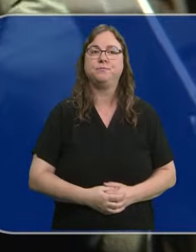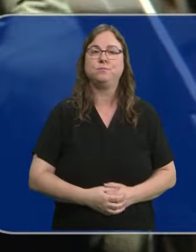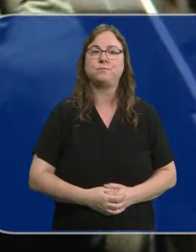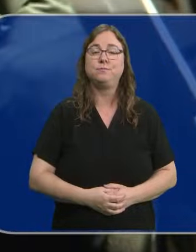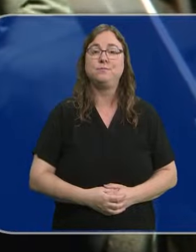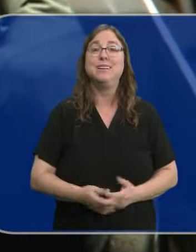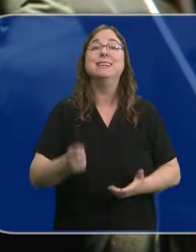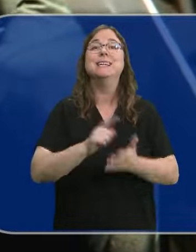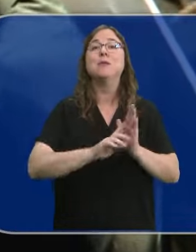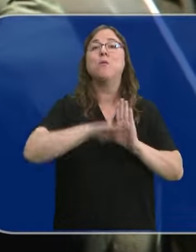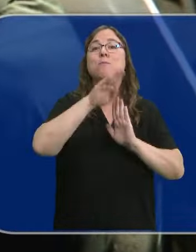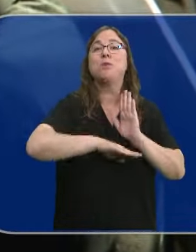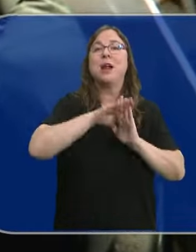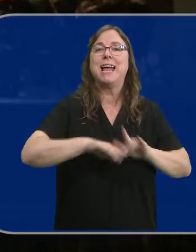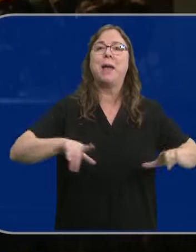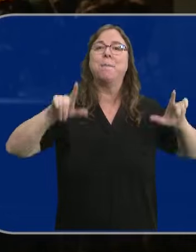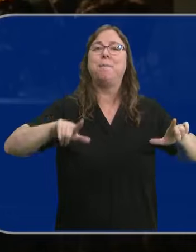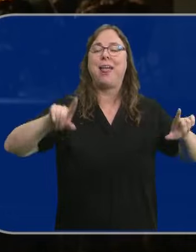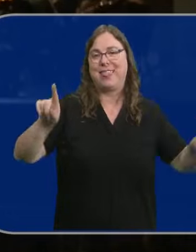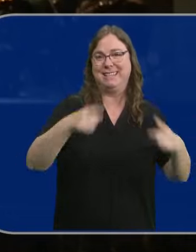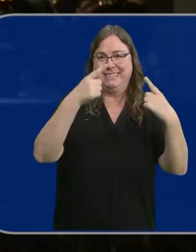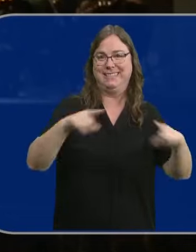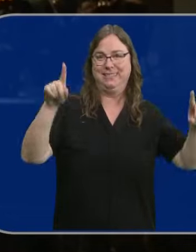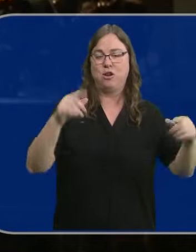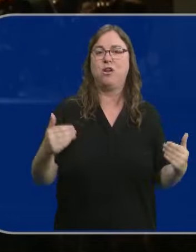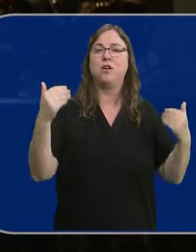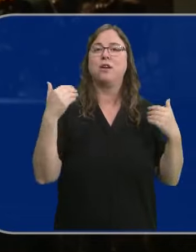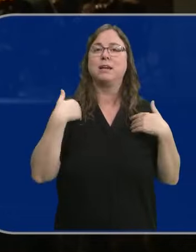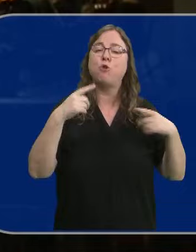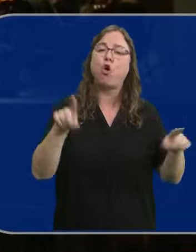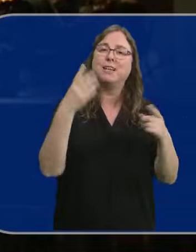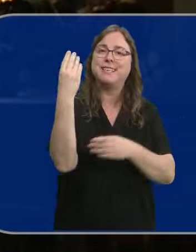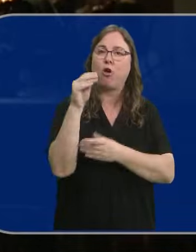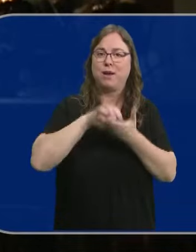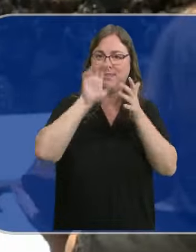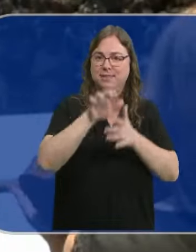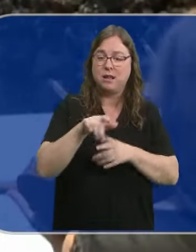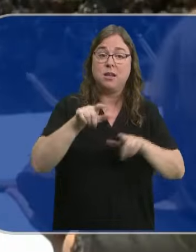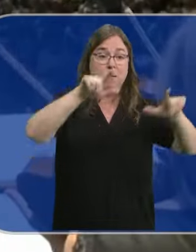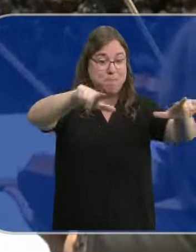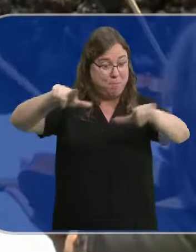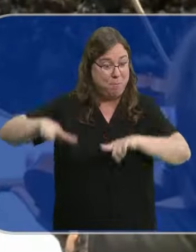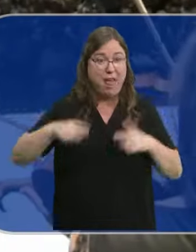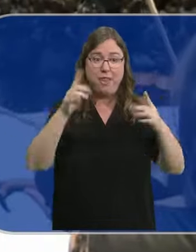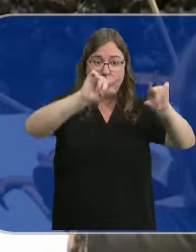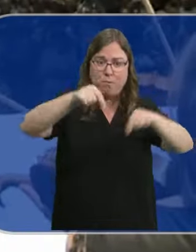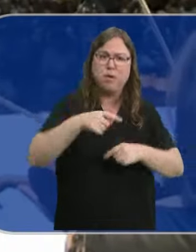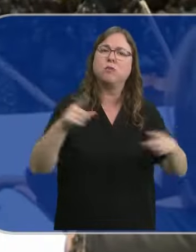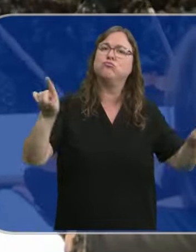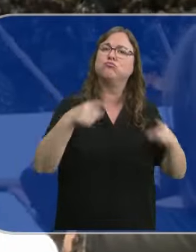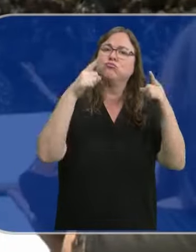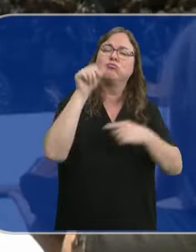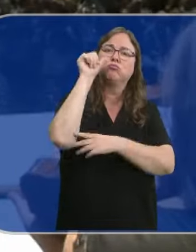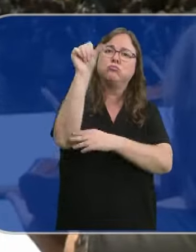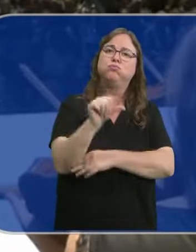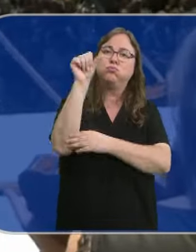También regresa el programa Plazas Sinfónicas a cargo de la Hostil Joven. Las plazas de las nueve provincias acogerán un repertorio vibrante y variado para todos